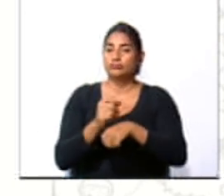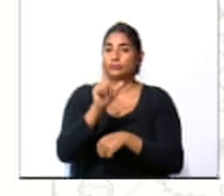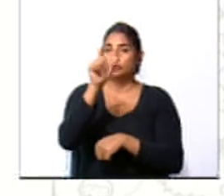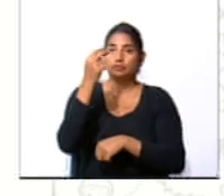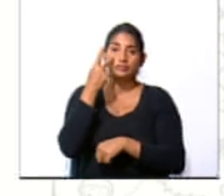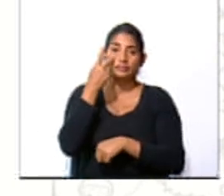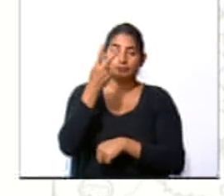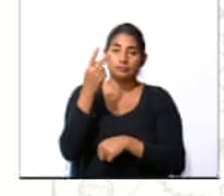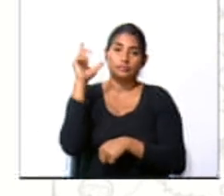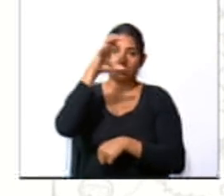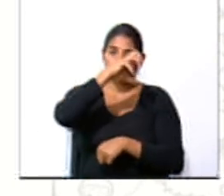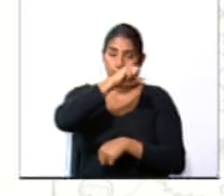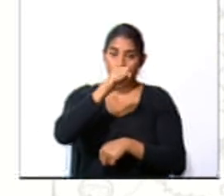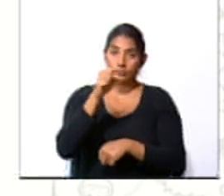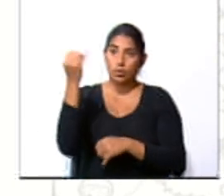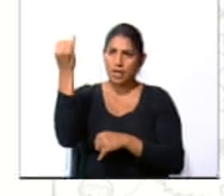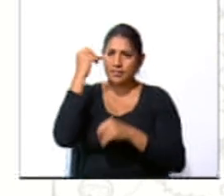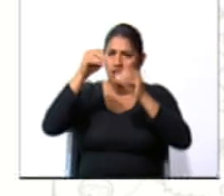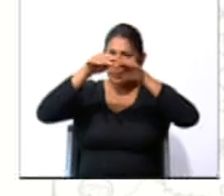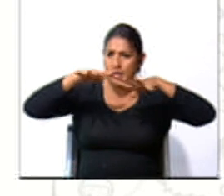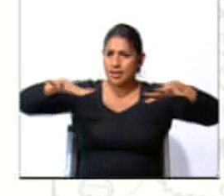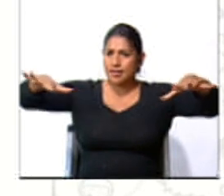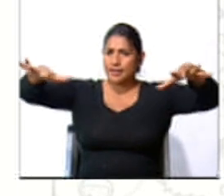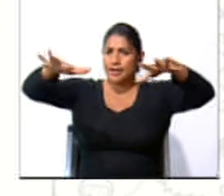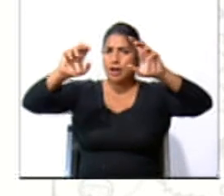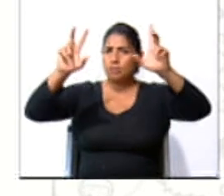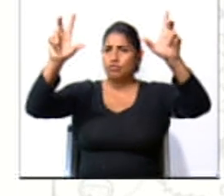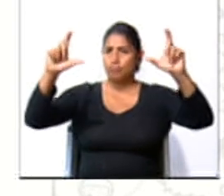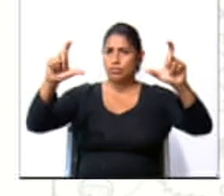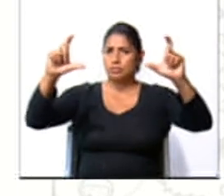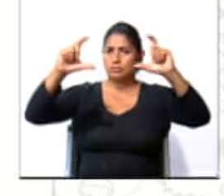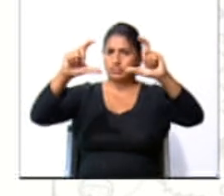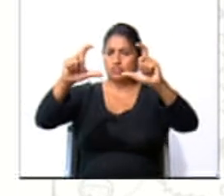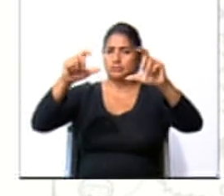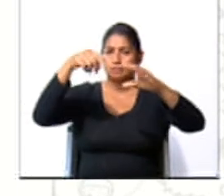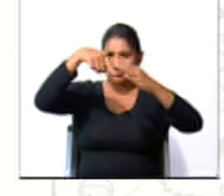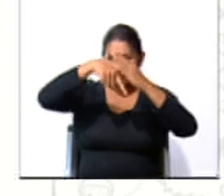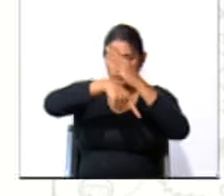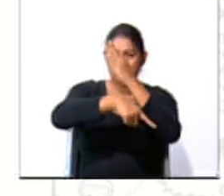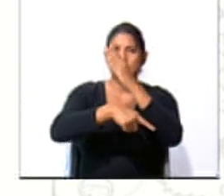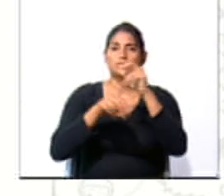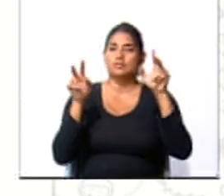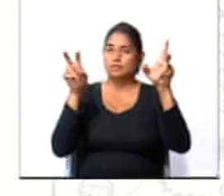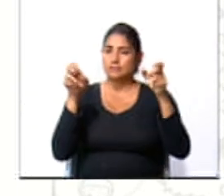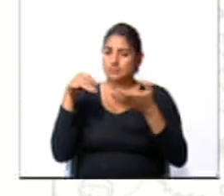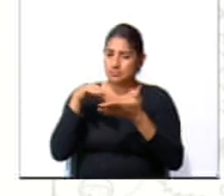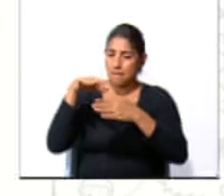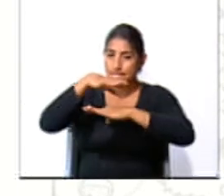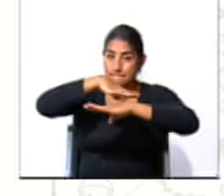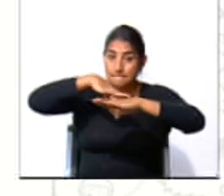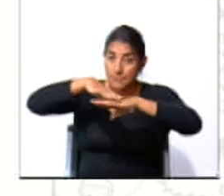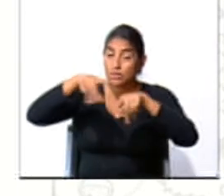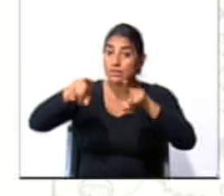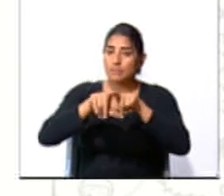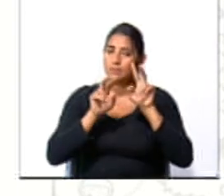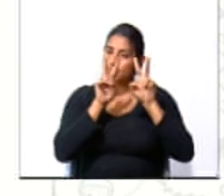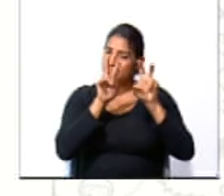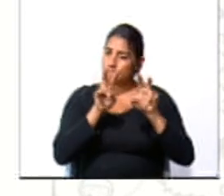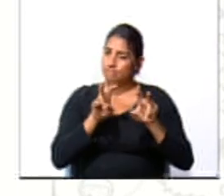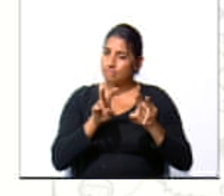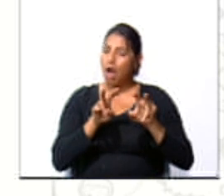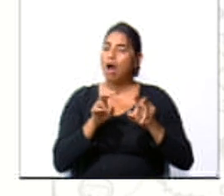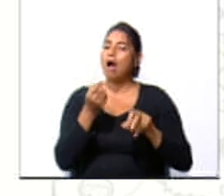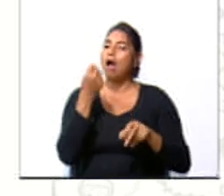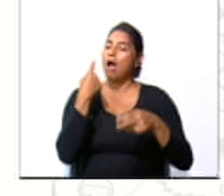vistazo, obtengamos una idea general del tema. Seleccionemos y profundicemos en los contenidos básicos y los analicemos para